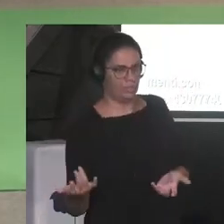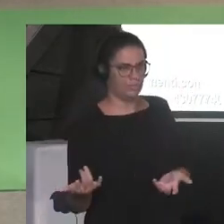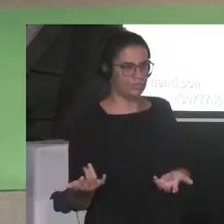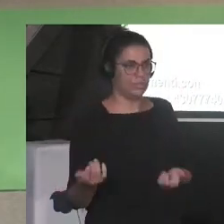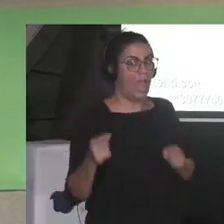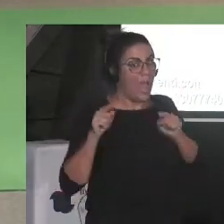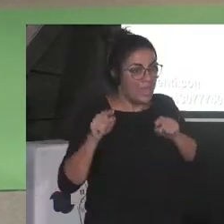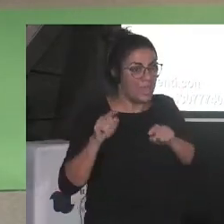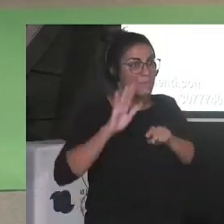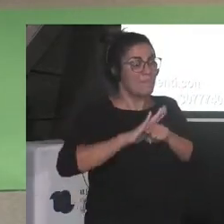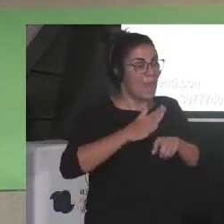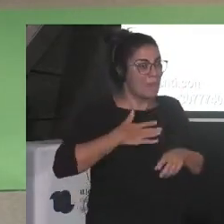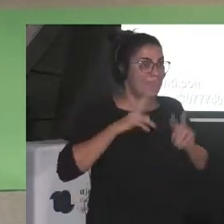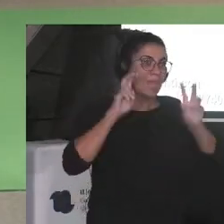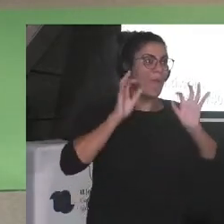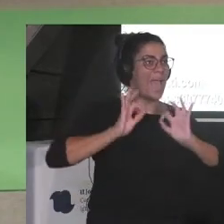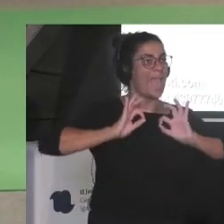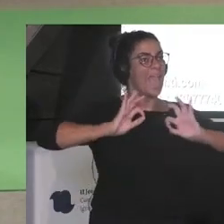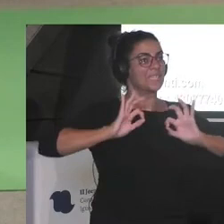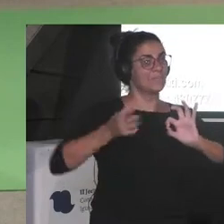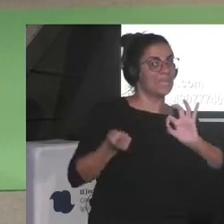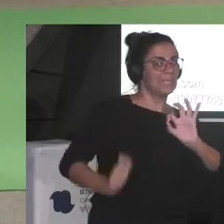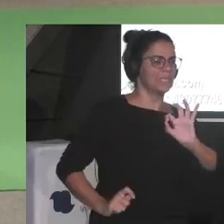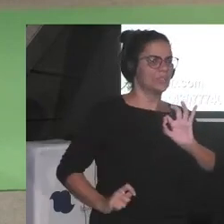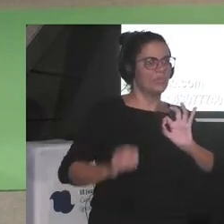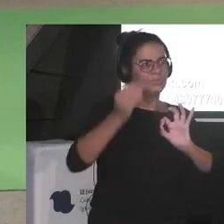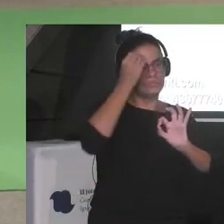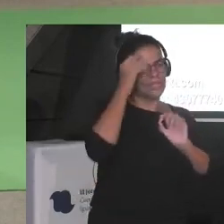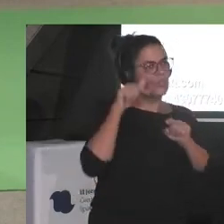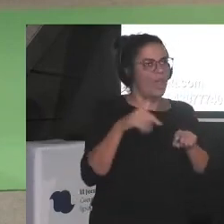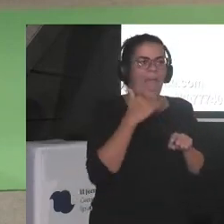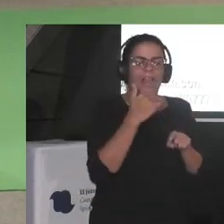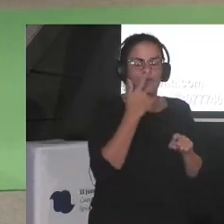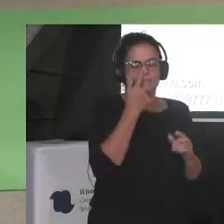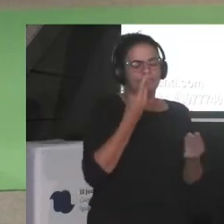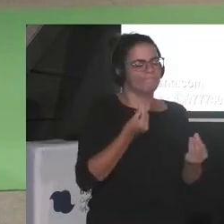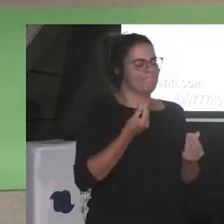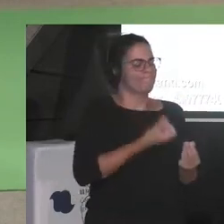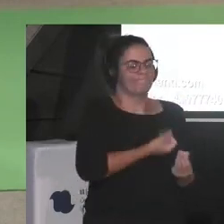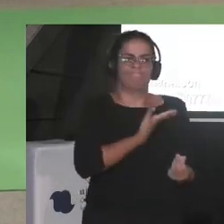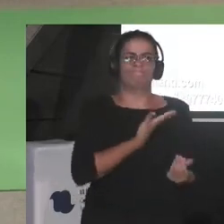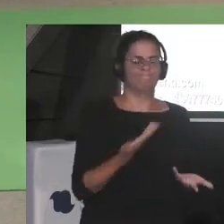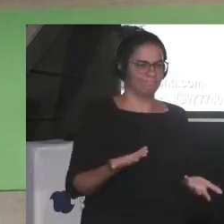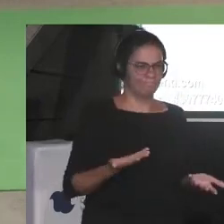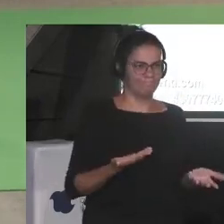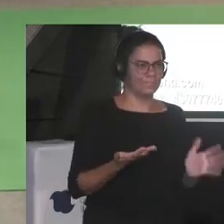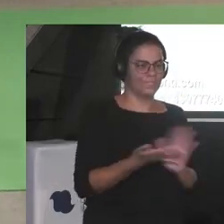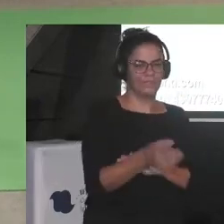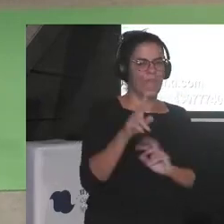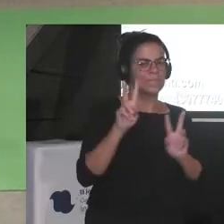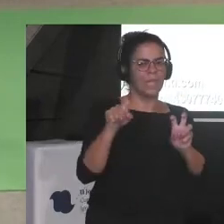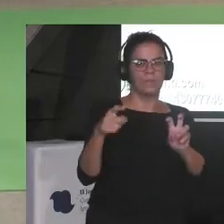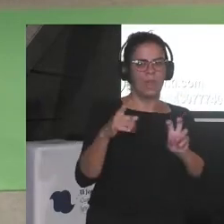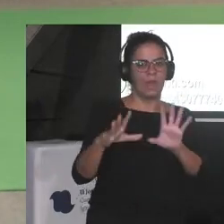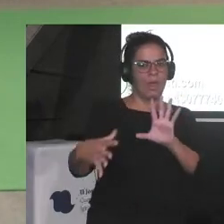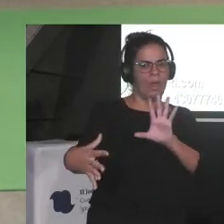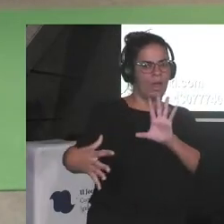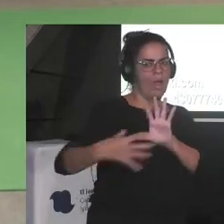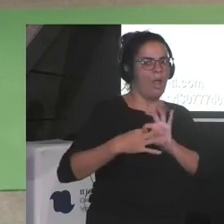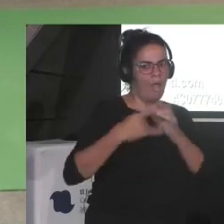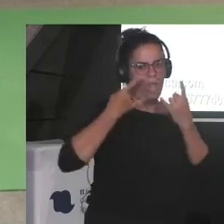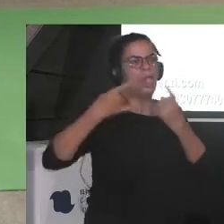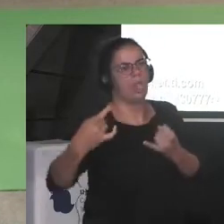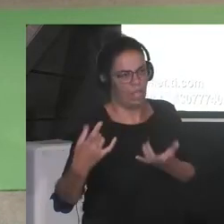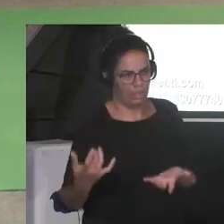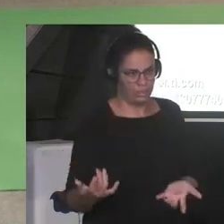mí la especialización es algo que es casi casi de instinto ¿no? que vas porque eso te conecta tengo la